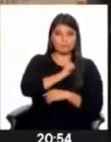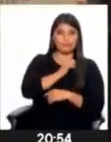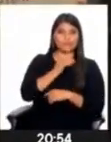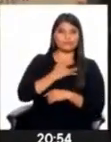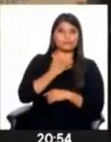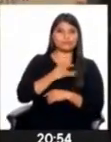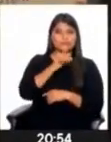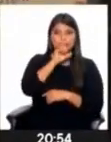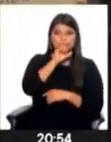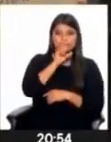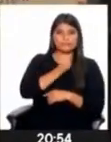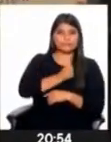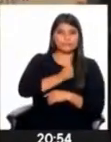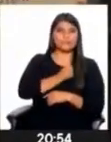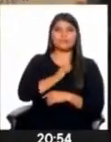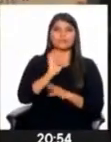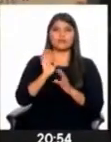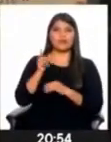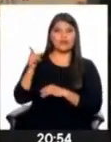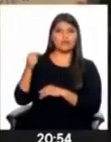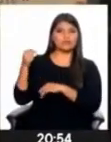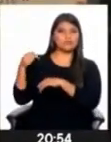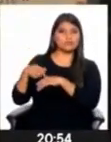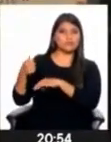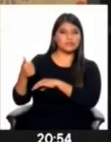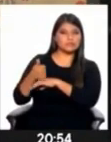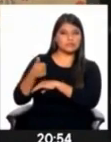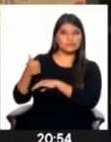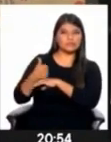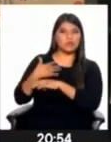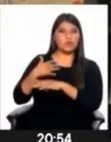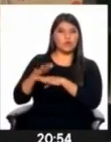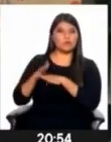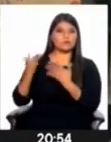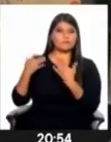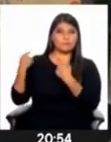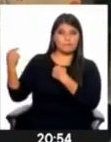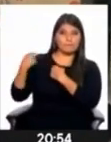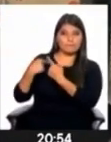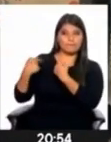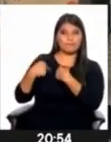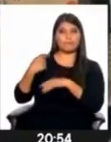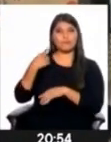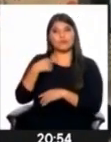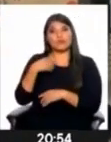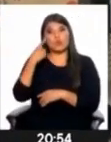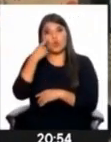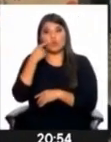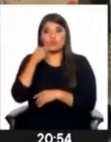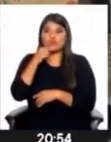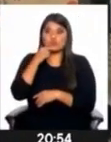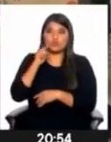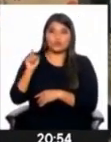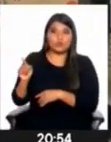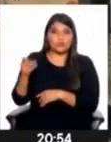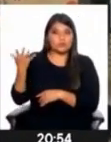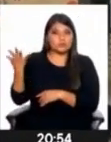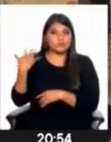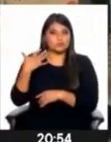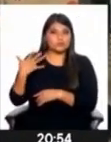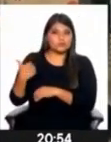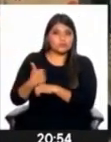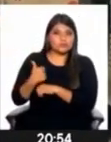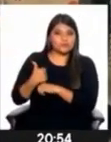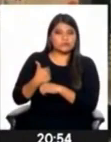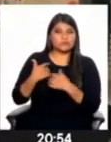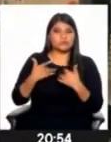sentimiento de culpa. Este violador, este hombre o mujer, generalmente está sin al